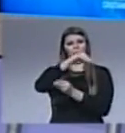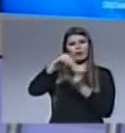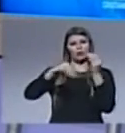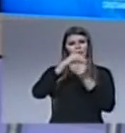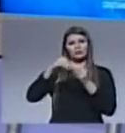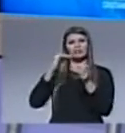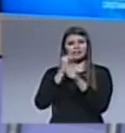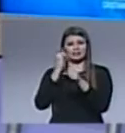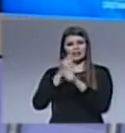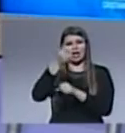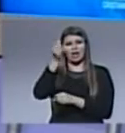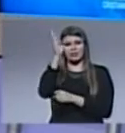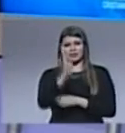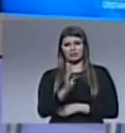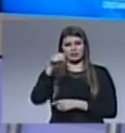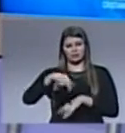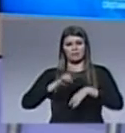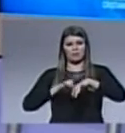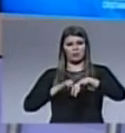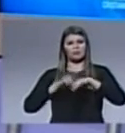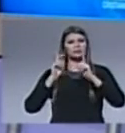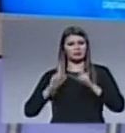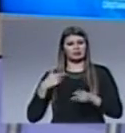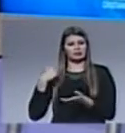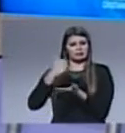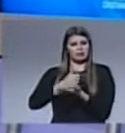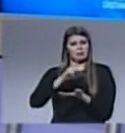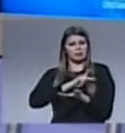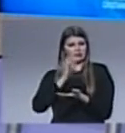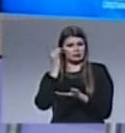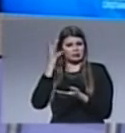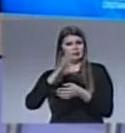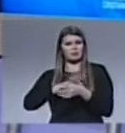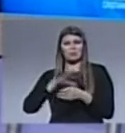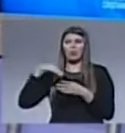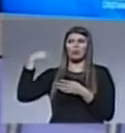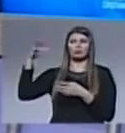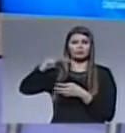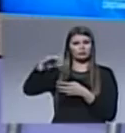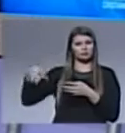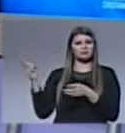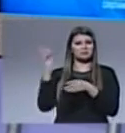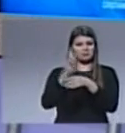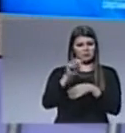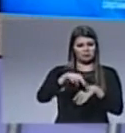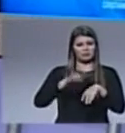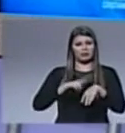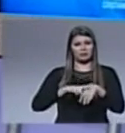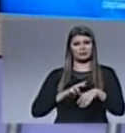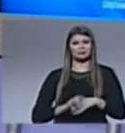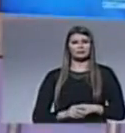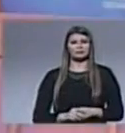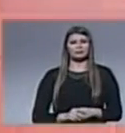de la Iglesia Adventista del Paraguay, incluso con presencia de profesionales extranjeros que estuvieron de visita por nuestro país.